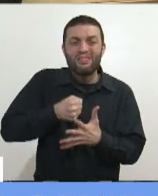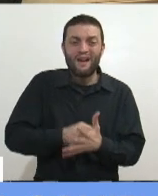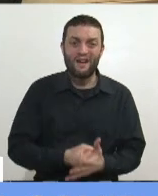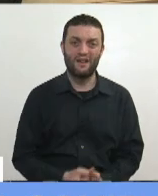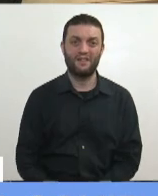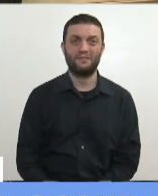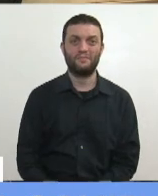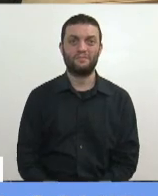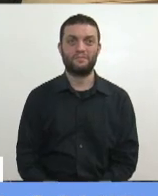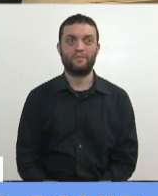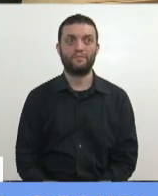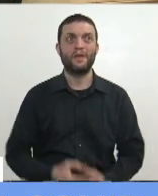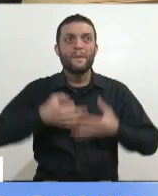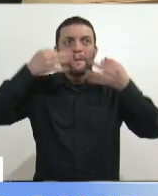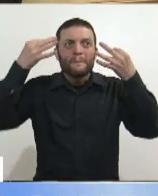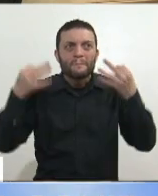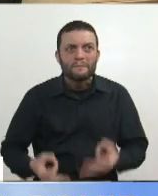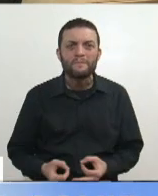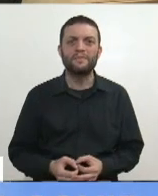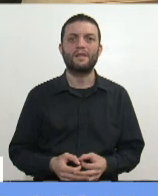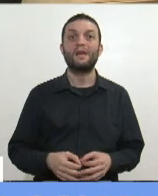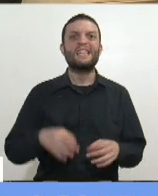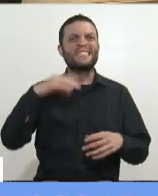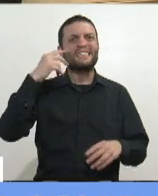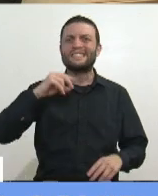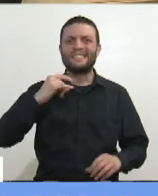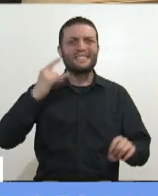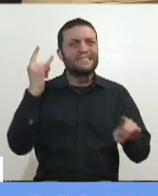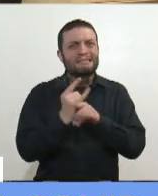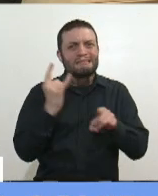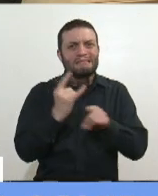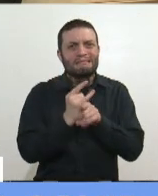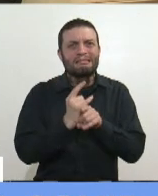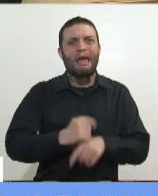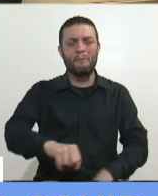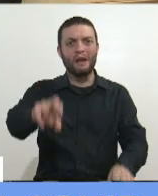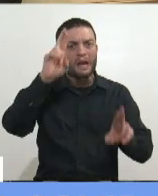Pacíficamente, ciudadanamente, dentro de la ley, para resistir.